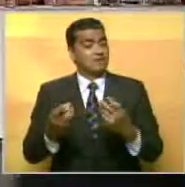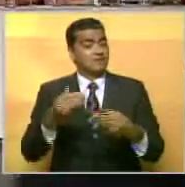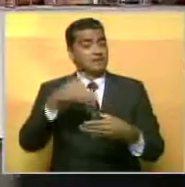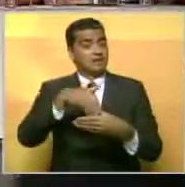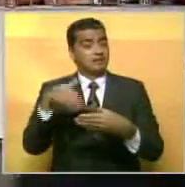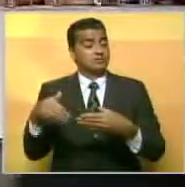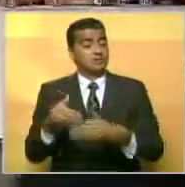chavismo.